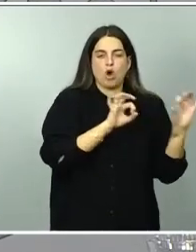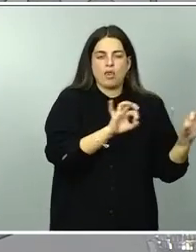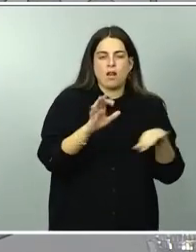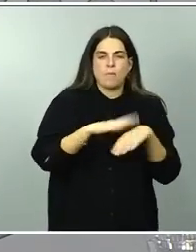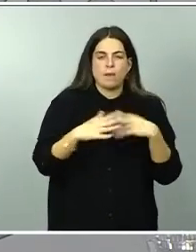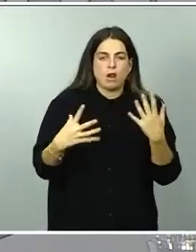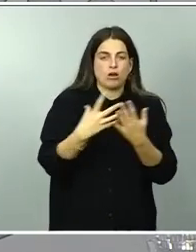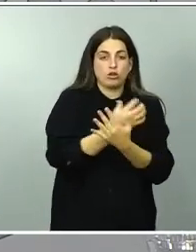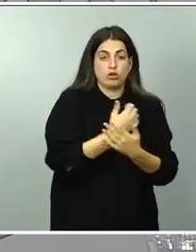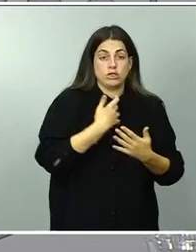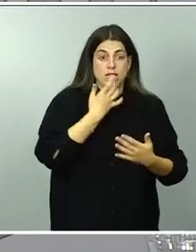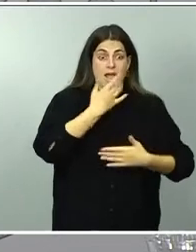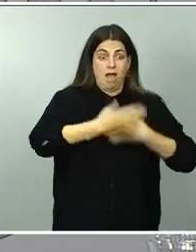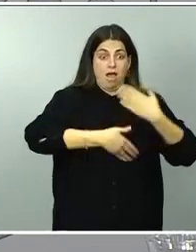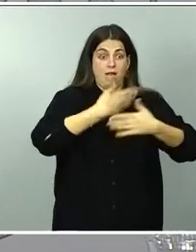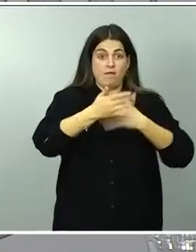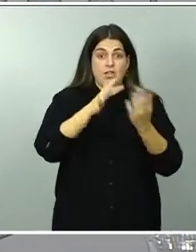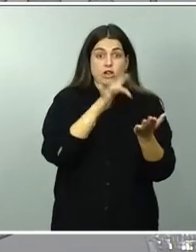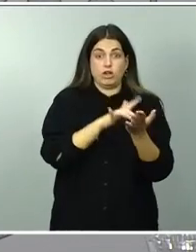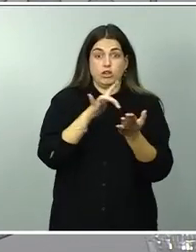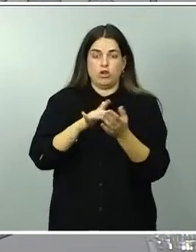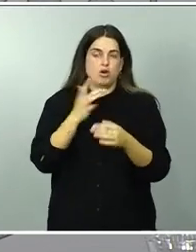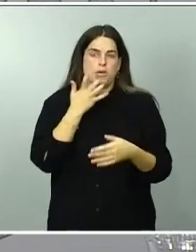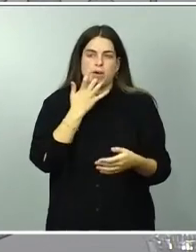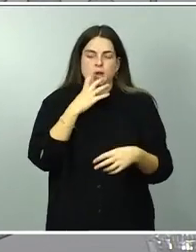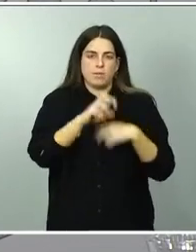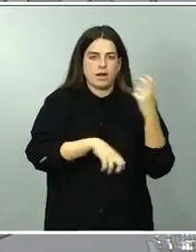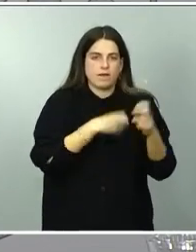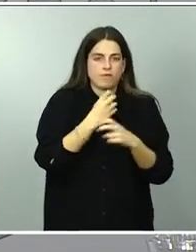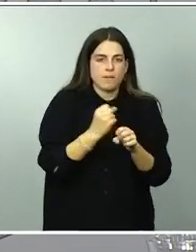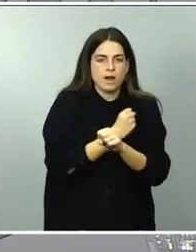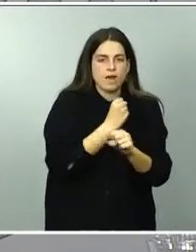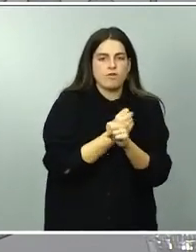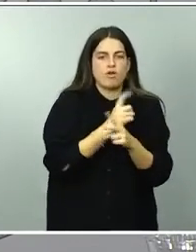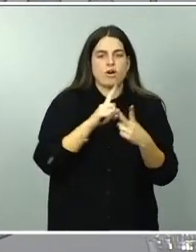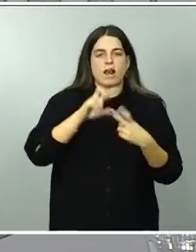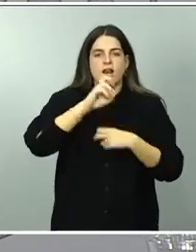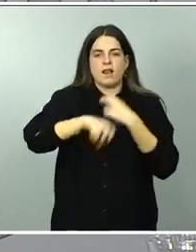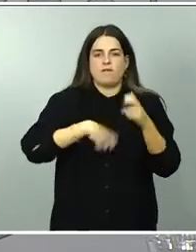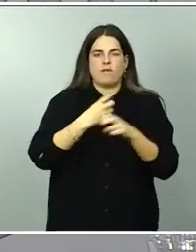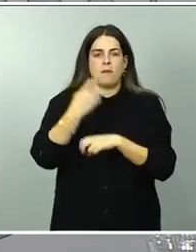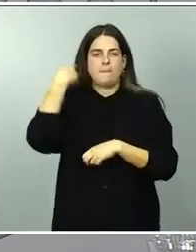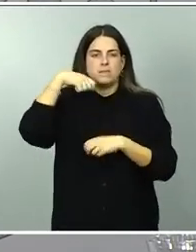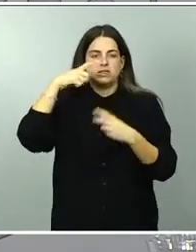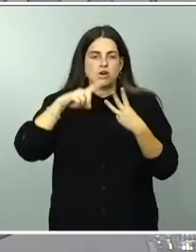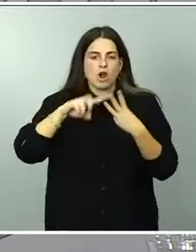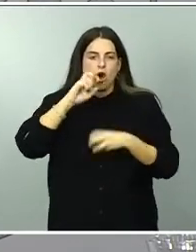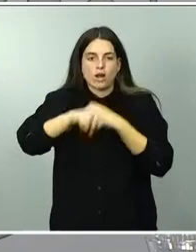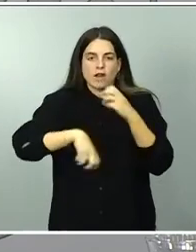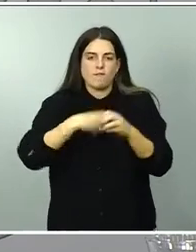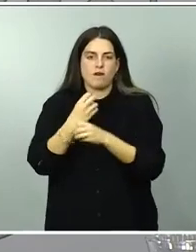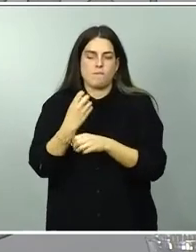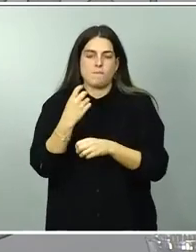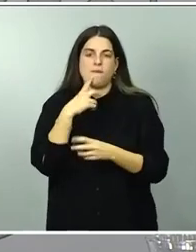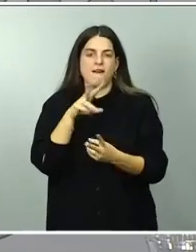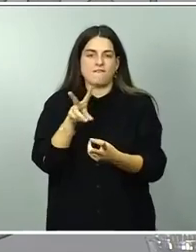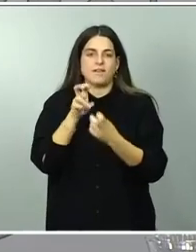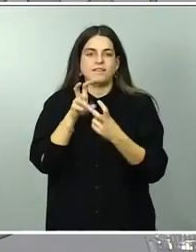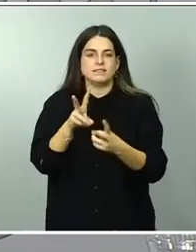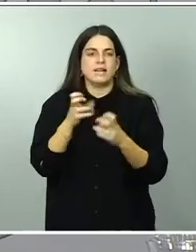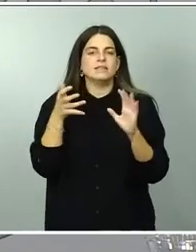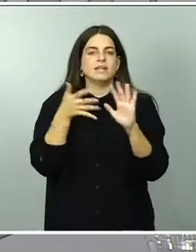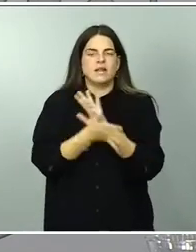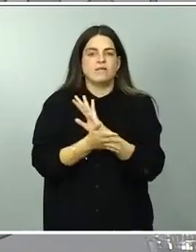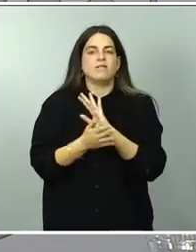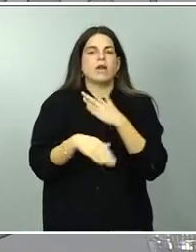propiciando en formas de reforma, la reforma laboral, la reforma de las pensiones o la reforma fiscal, redunden, finalmente, en la buena marcha